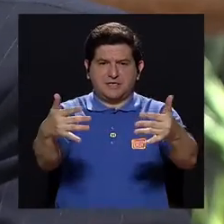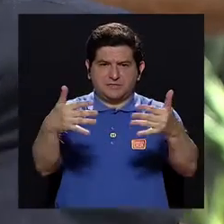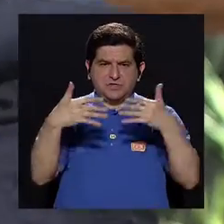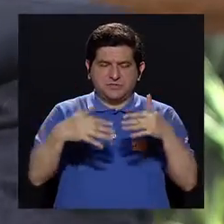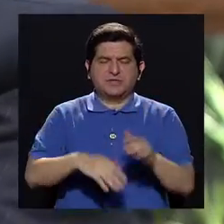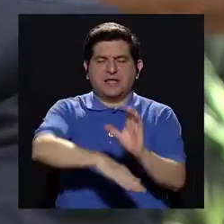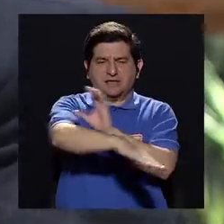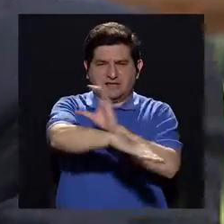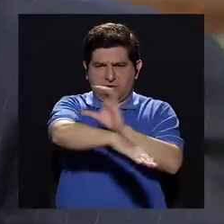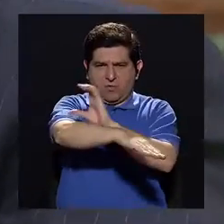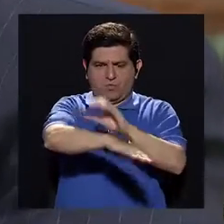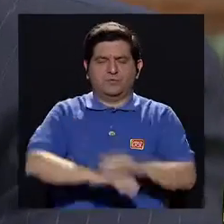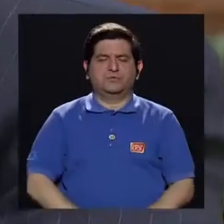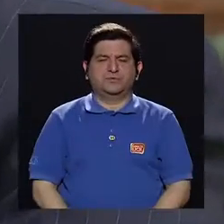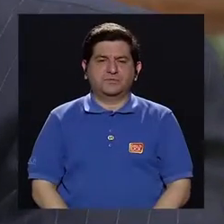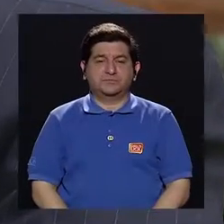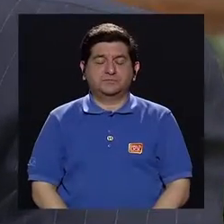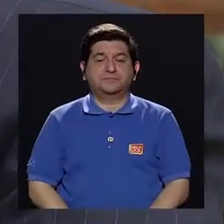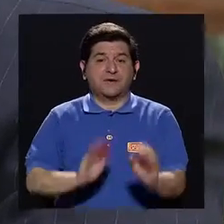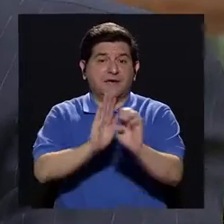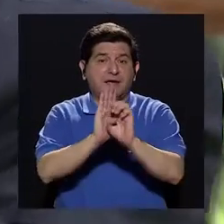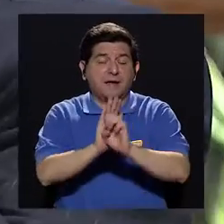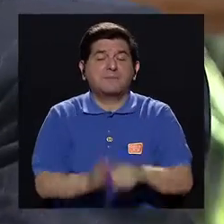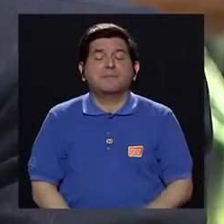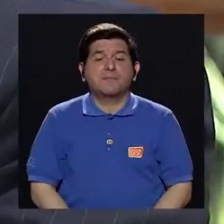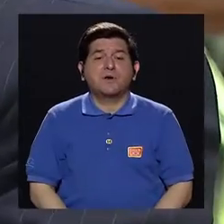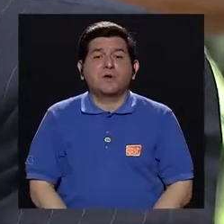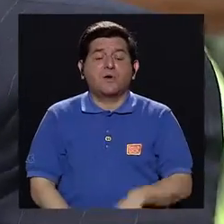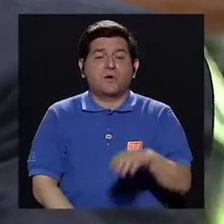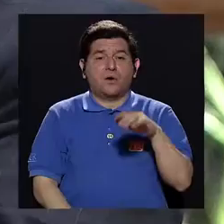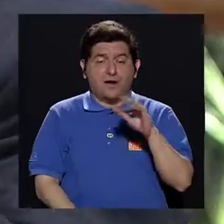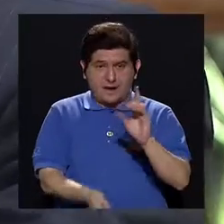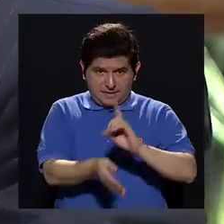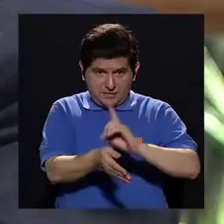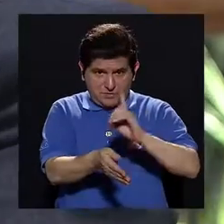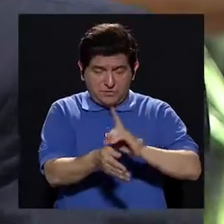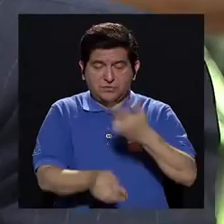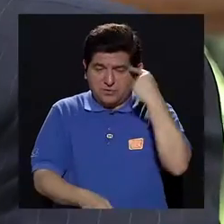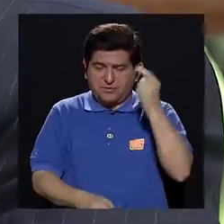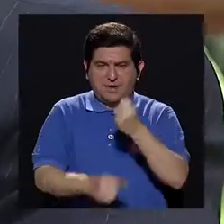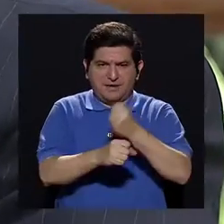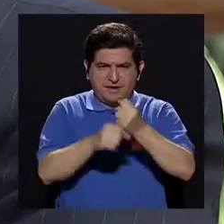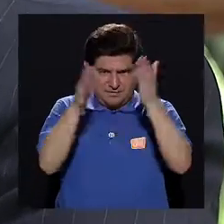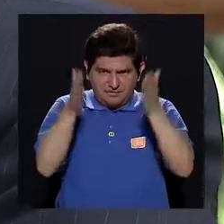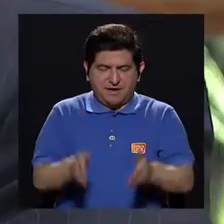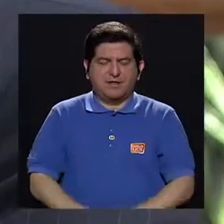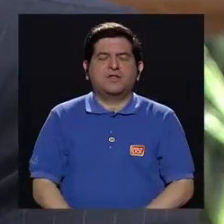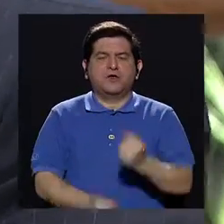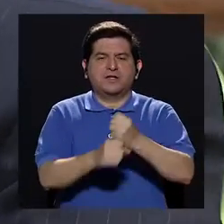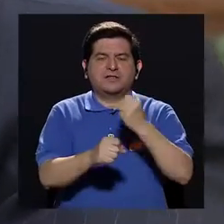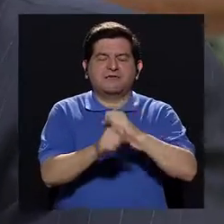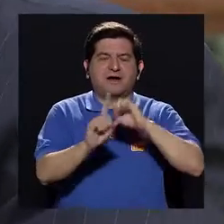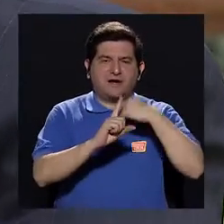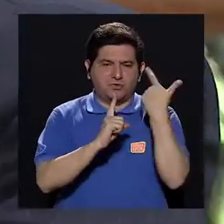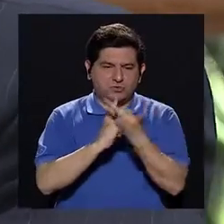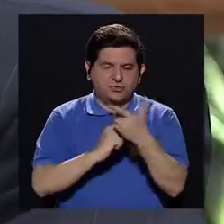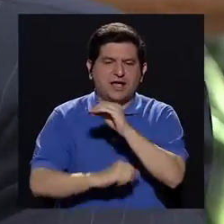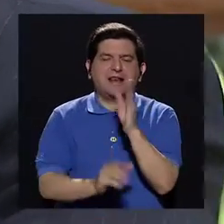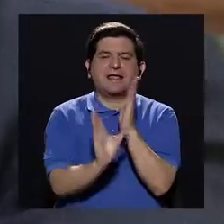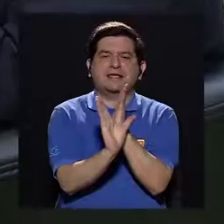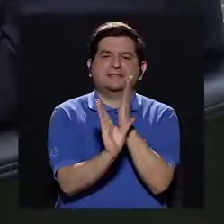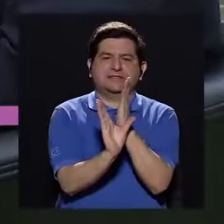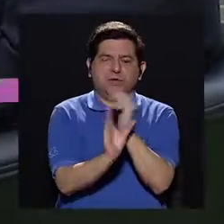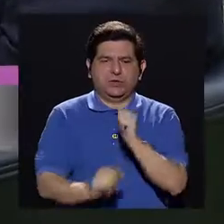expediente digital. Como sería medicina de empleado, ya es totalmente digitalizada, trabajo social y